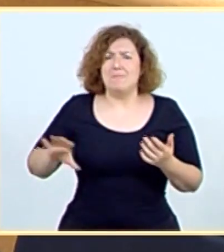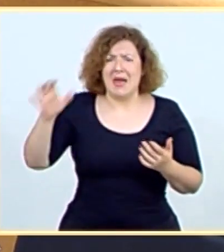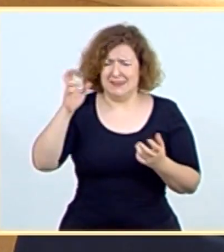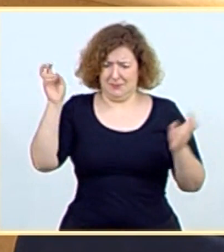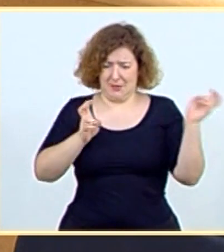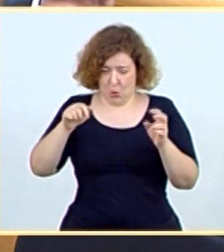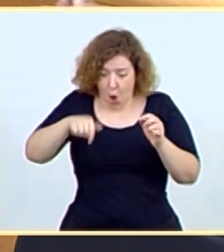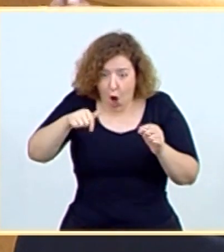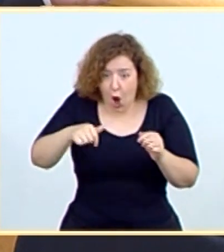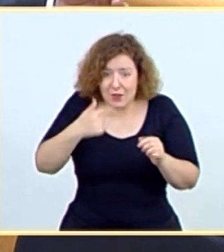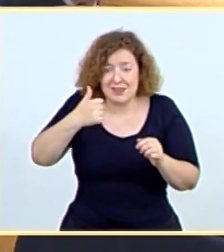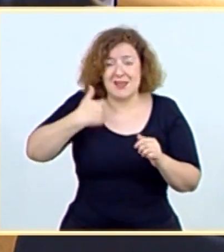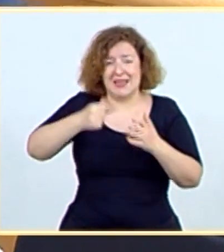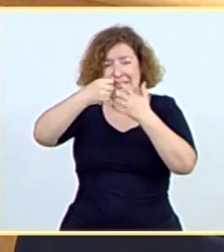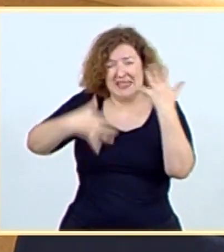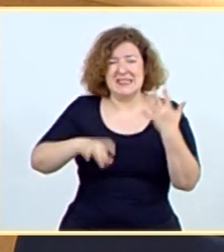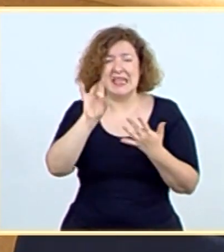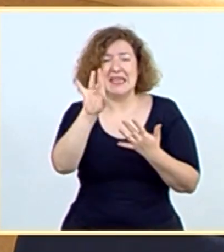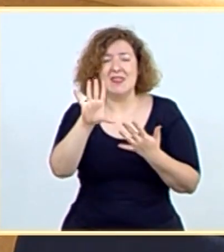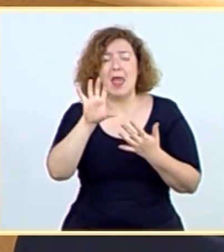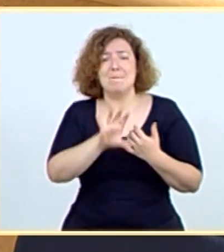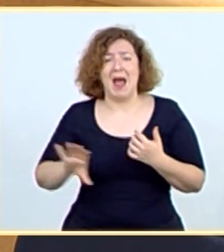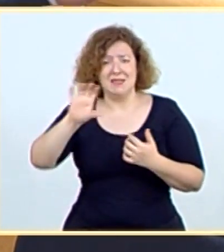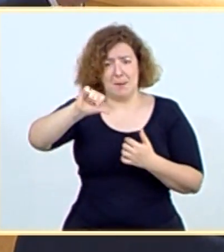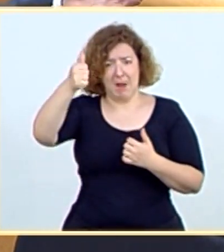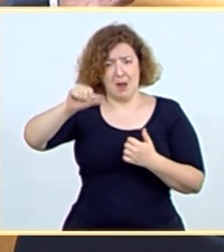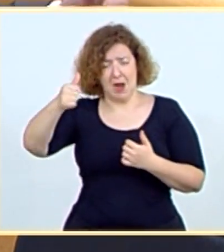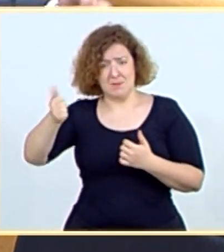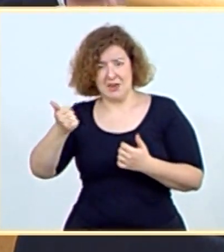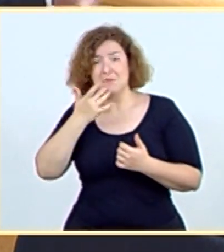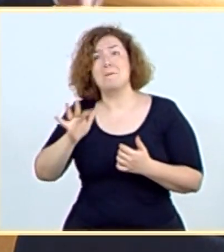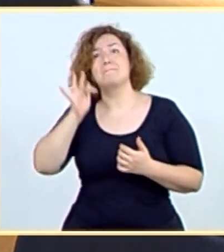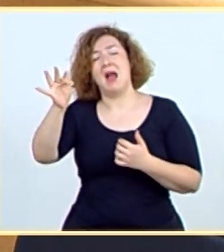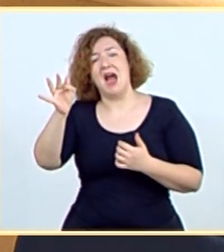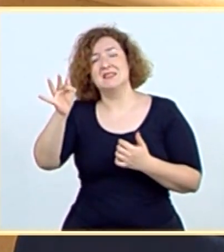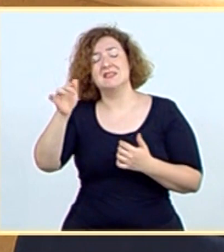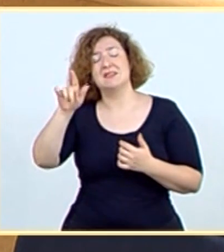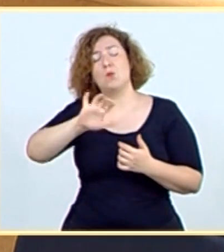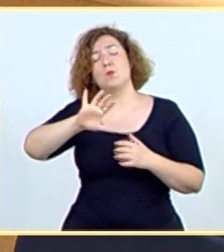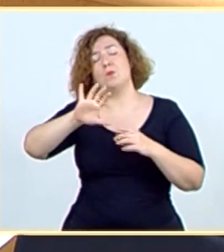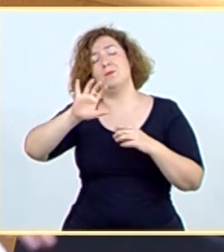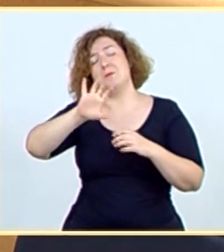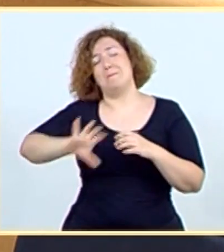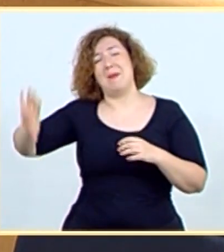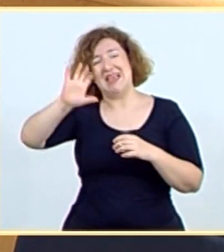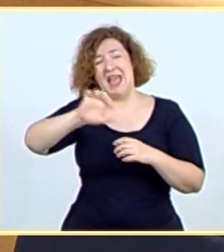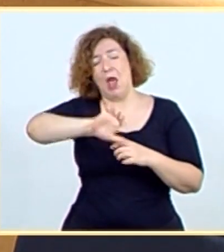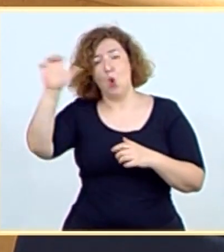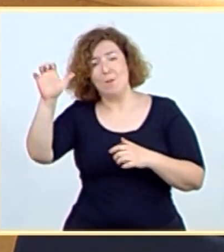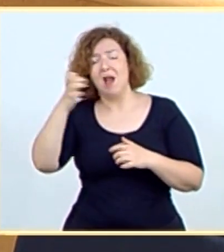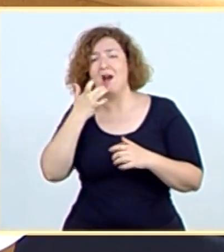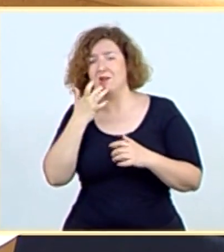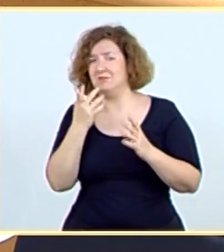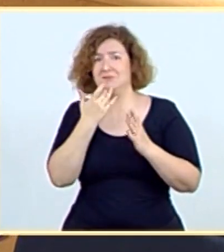recién hoy se han aprobado una lista corta de 15 países, que junto con los de Schengen vienen a ser el 20% del mundo, no es verdad que entran.